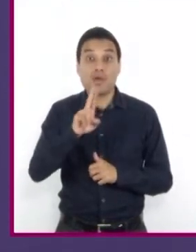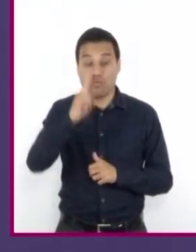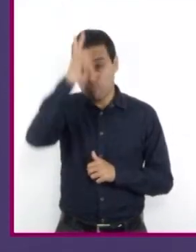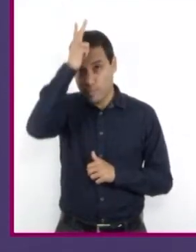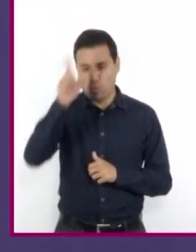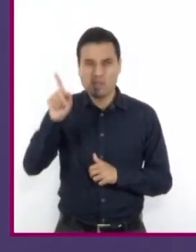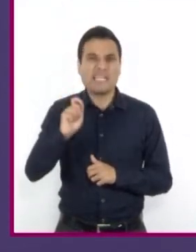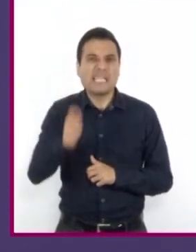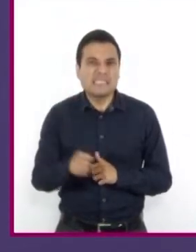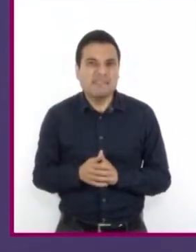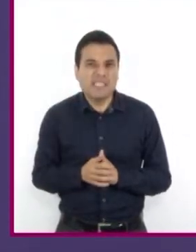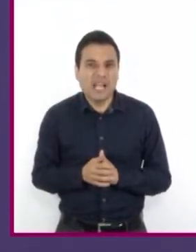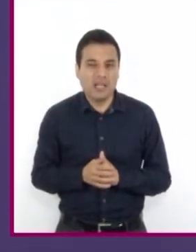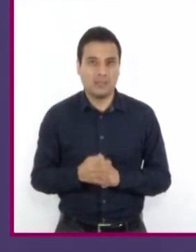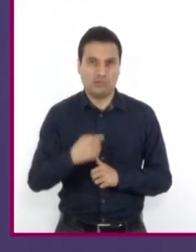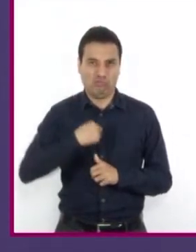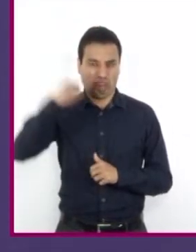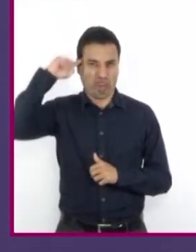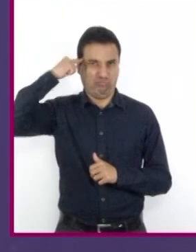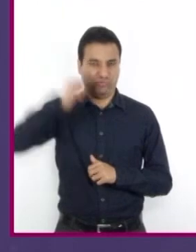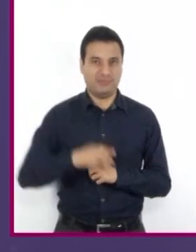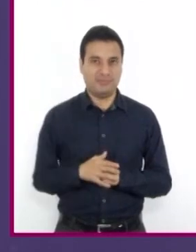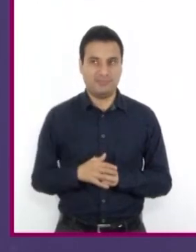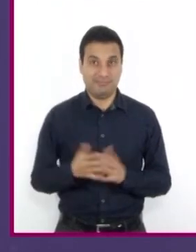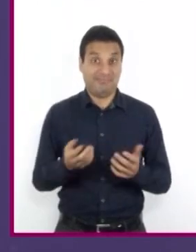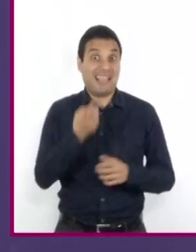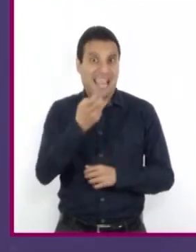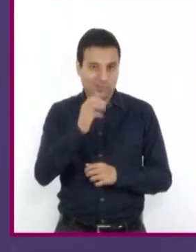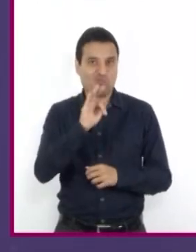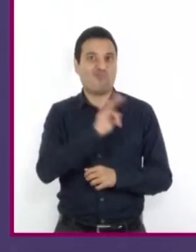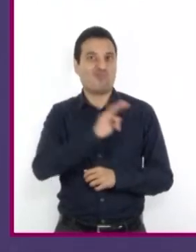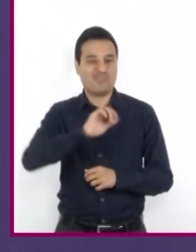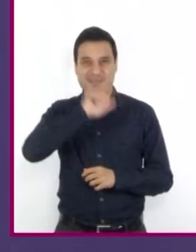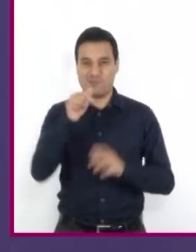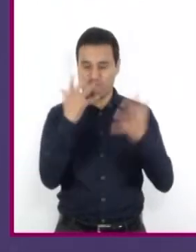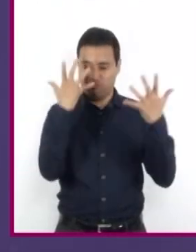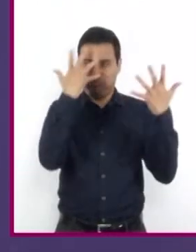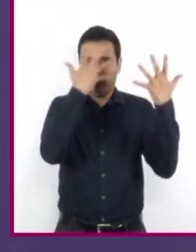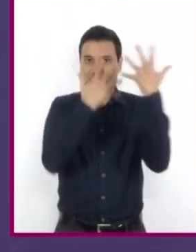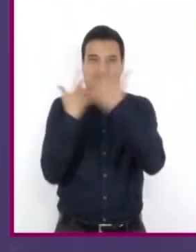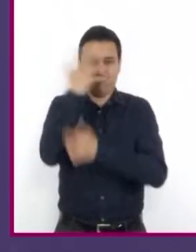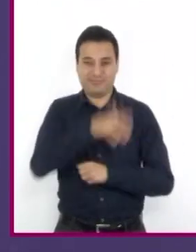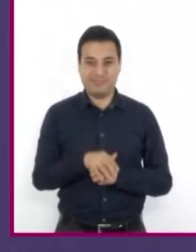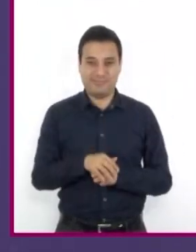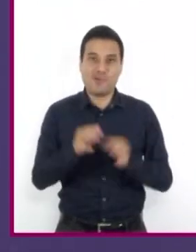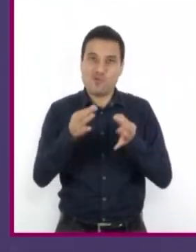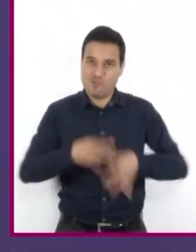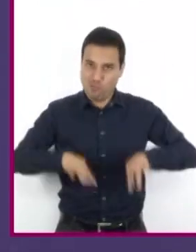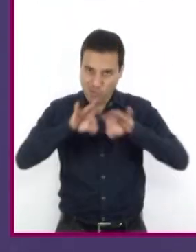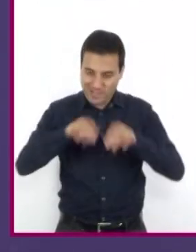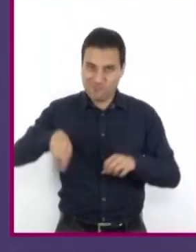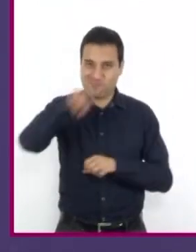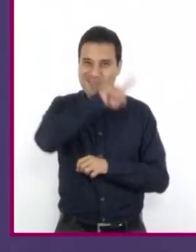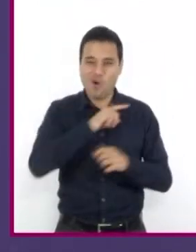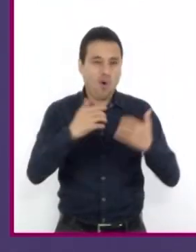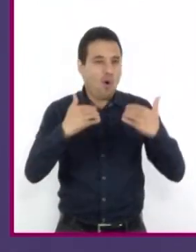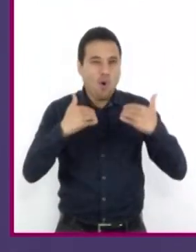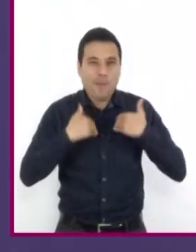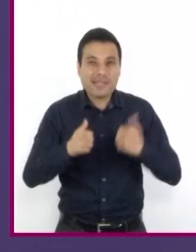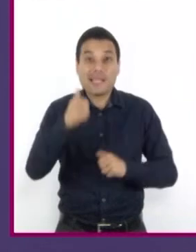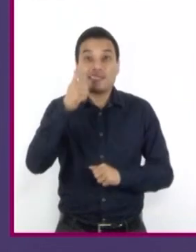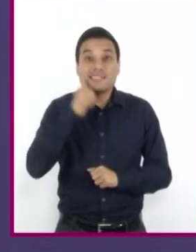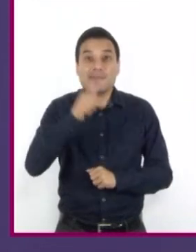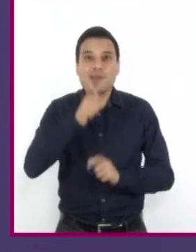estamos molestos. Este tipo de diferencias pueden causar confusiones, pero lo importante es que comprendamos que todo depende de las